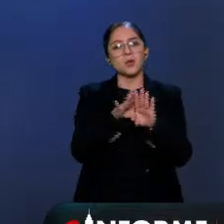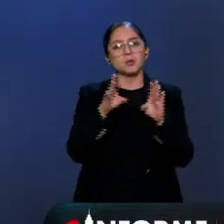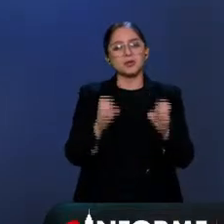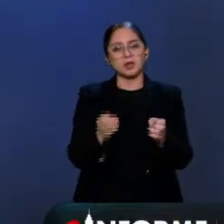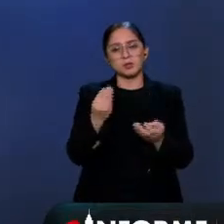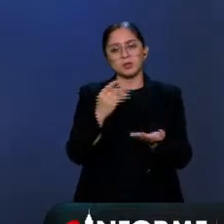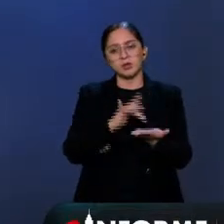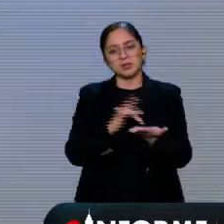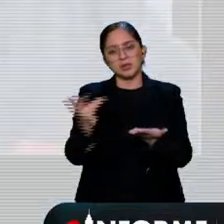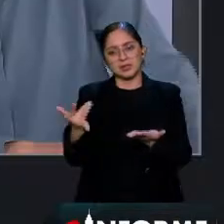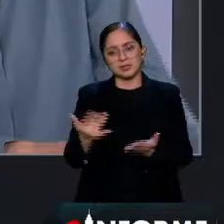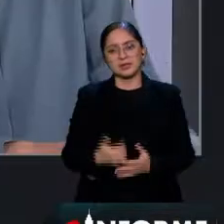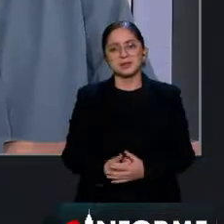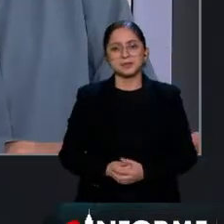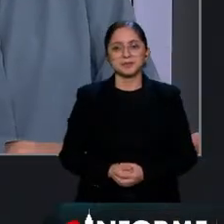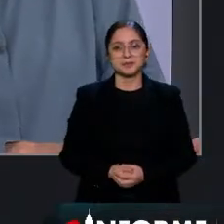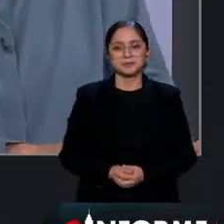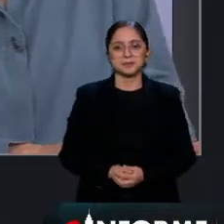acompañarnos.